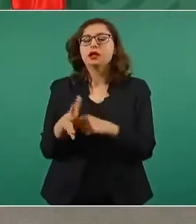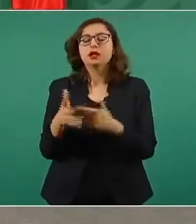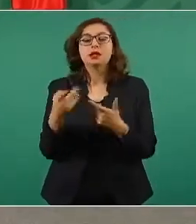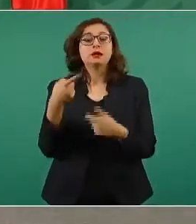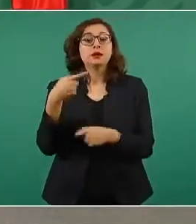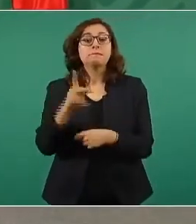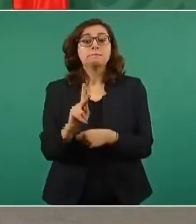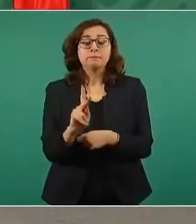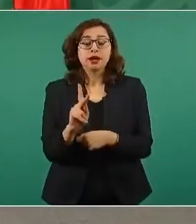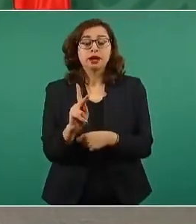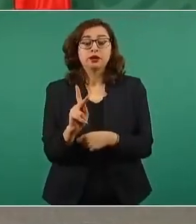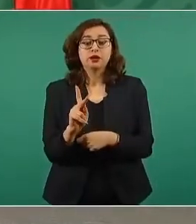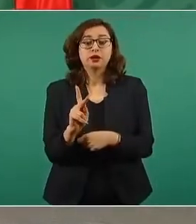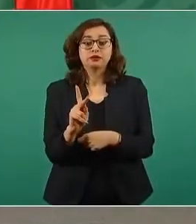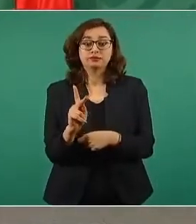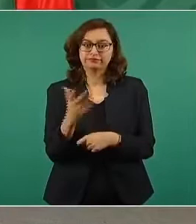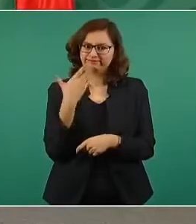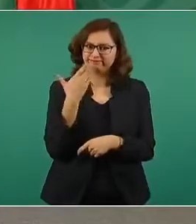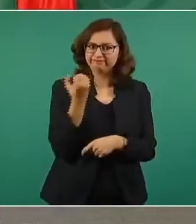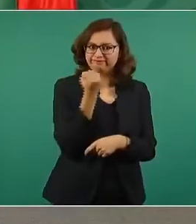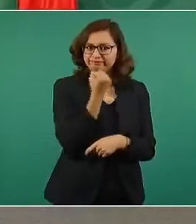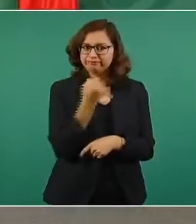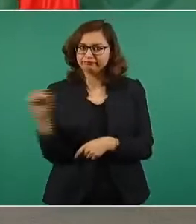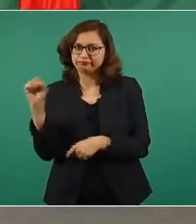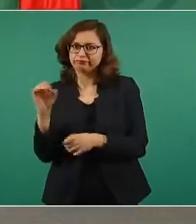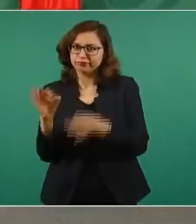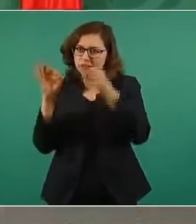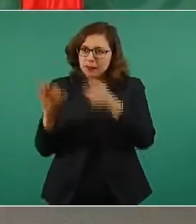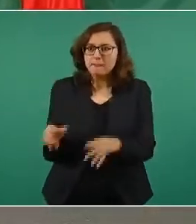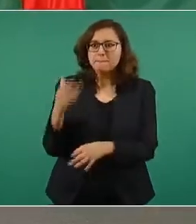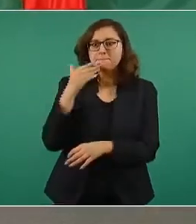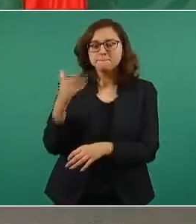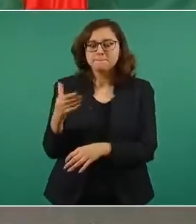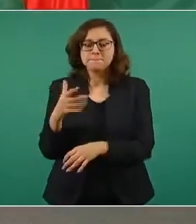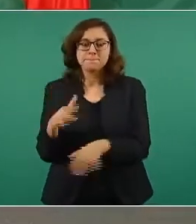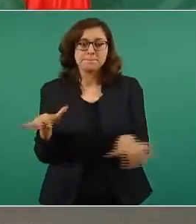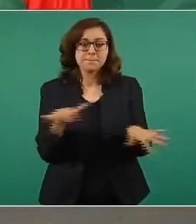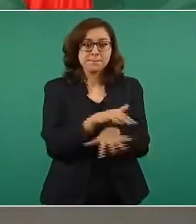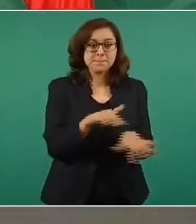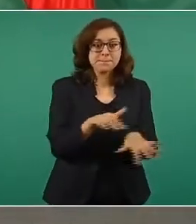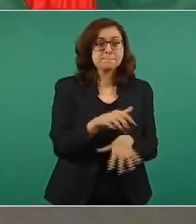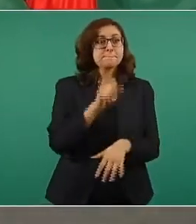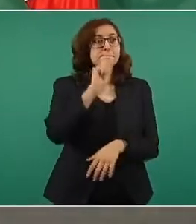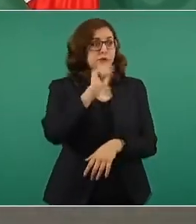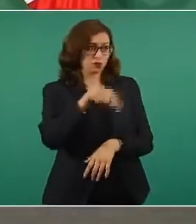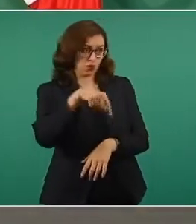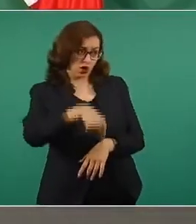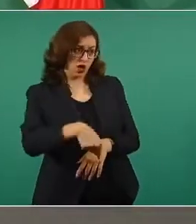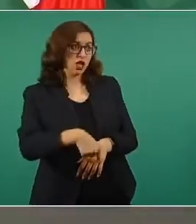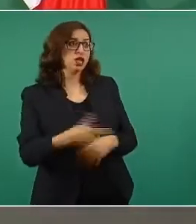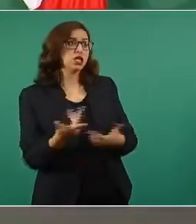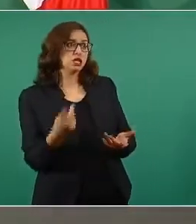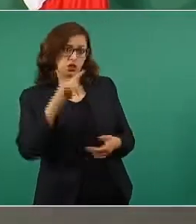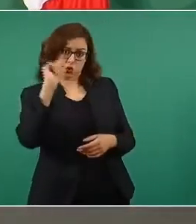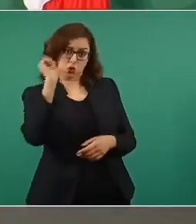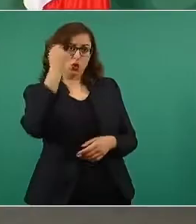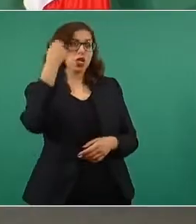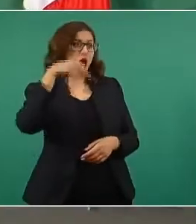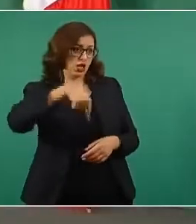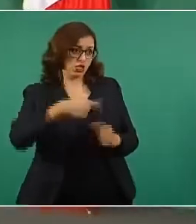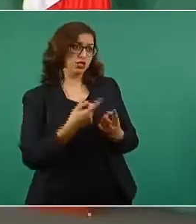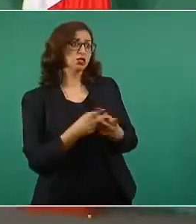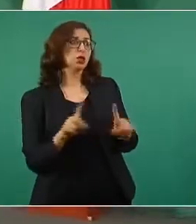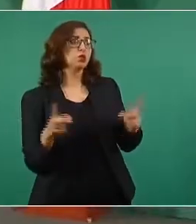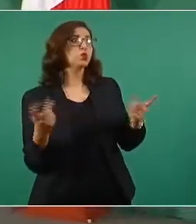pero de expertos, no charlatanes. Y desarrollar tecnología, ¿no? Sí. Y